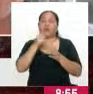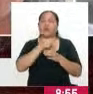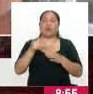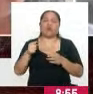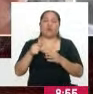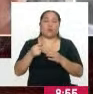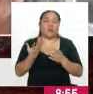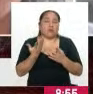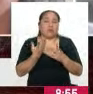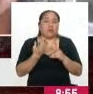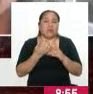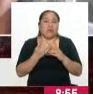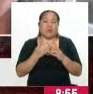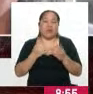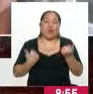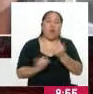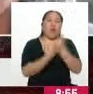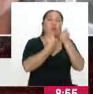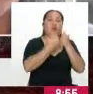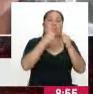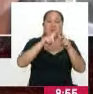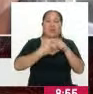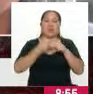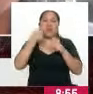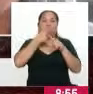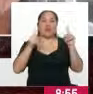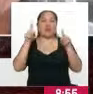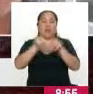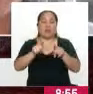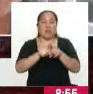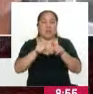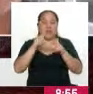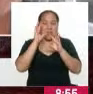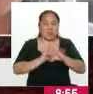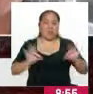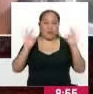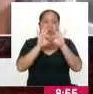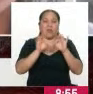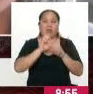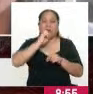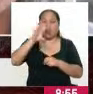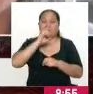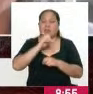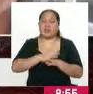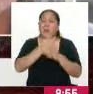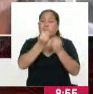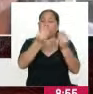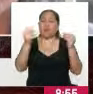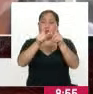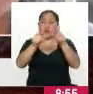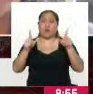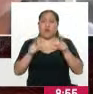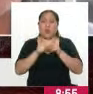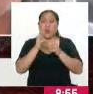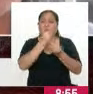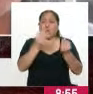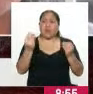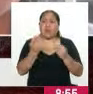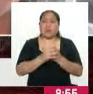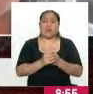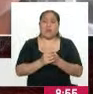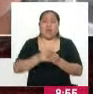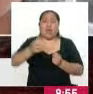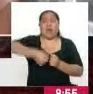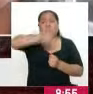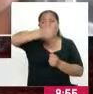el inicio. Así es. Pero al mismo tiempo, a mí creo que es necesario señalar de que en varios lugares muchas de las autoridades